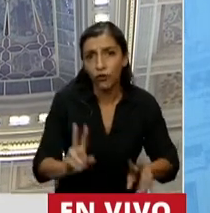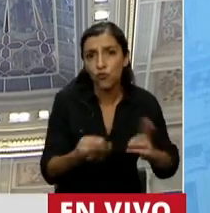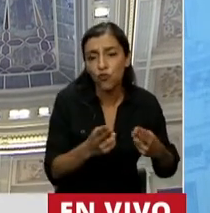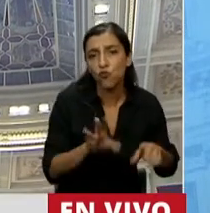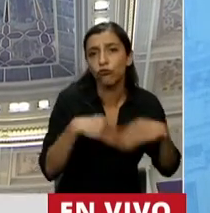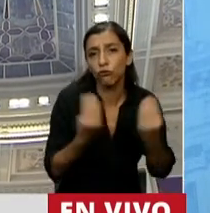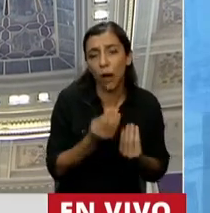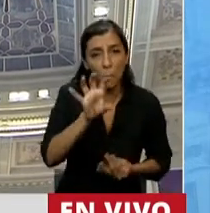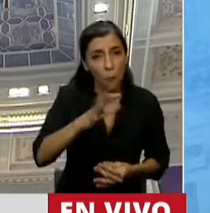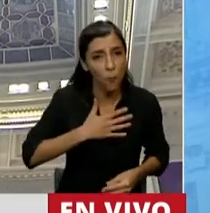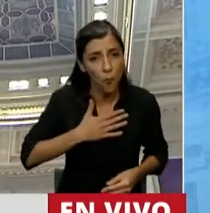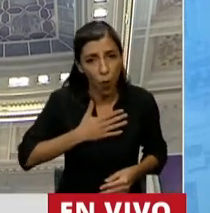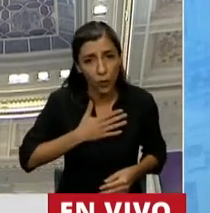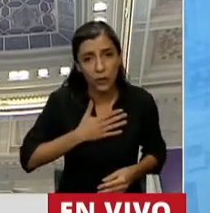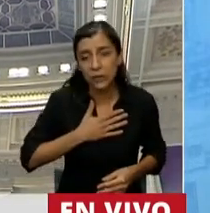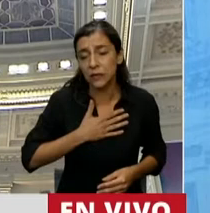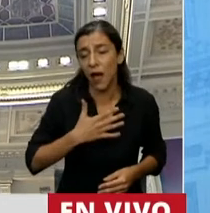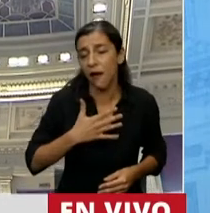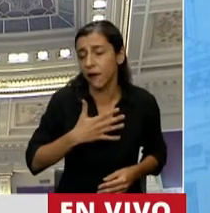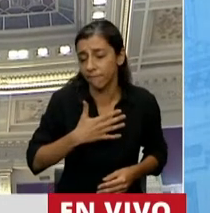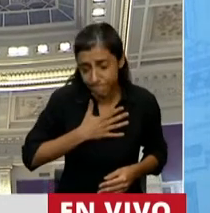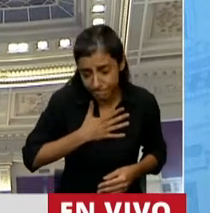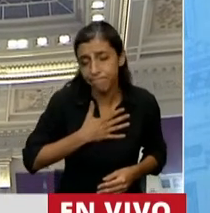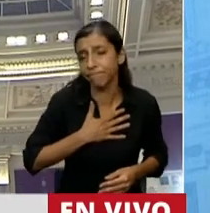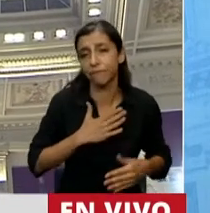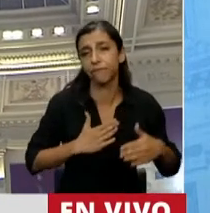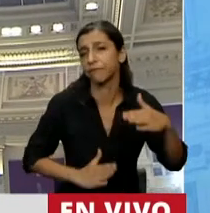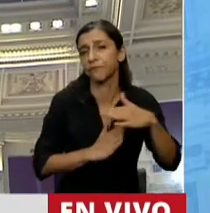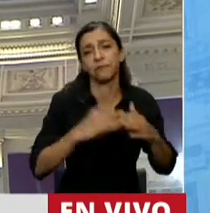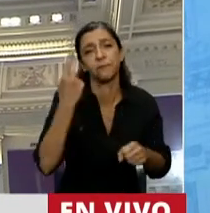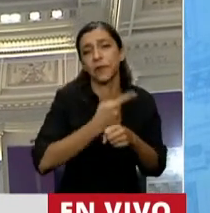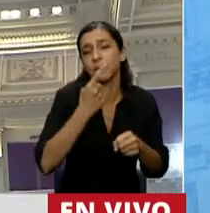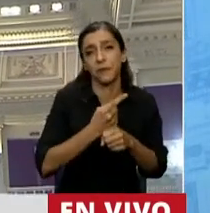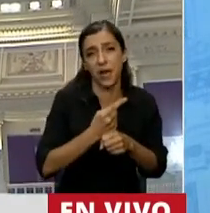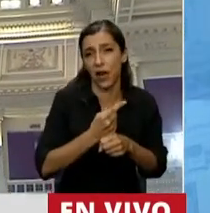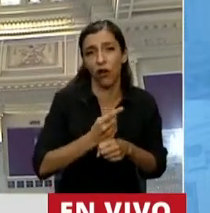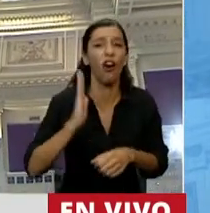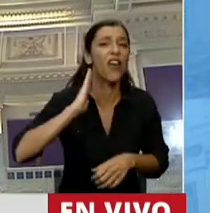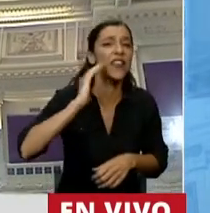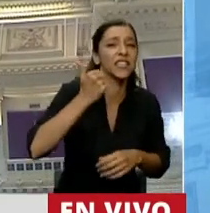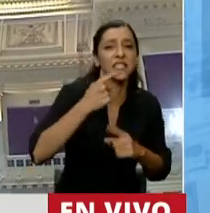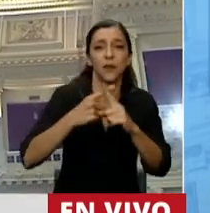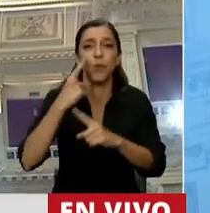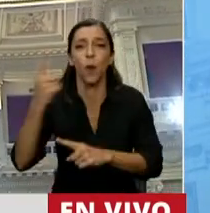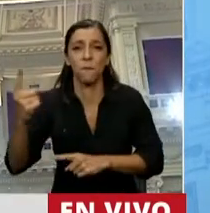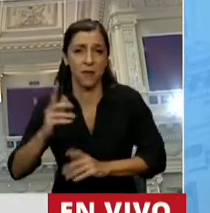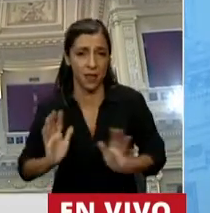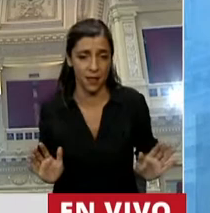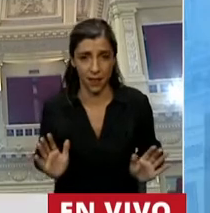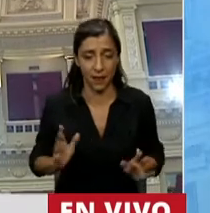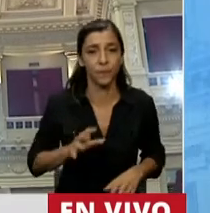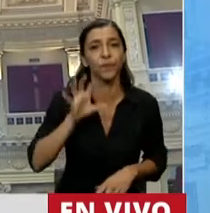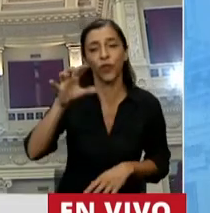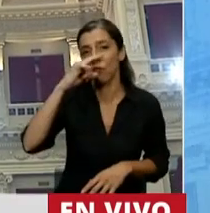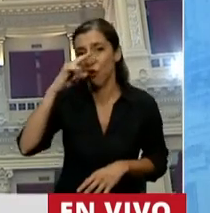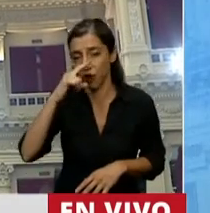mi provincia lamentablemente la encabeza. 16 por mil de la mortalidad infantil. Corrientes 12